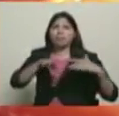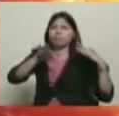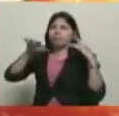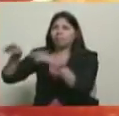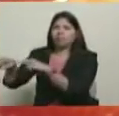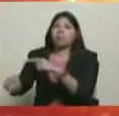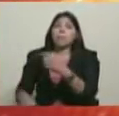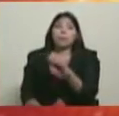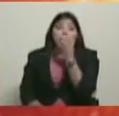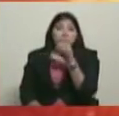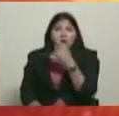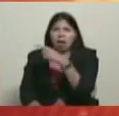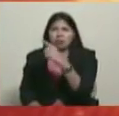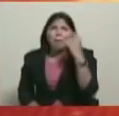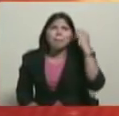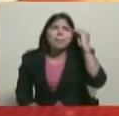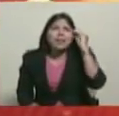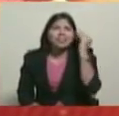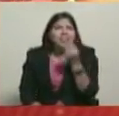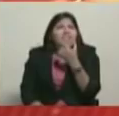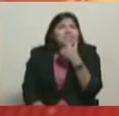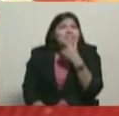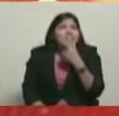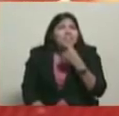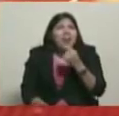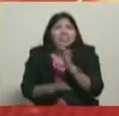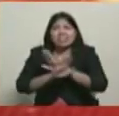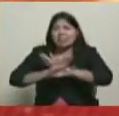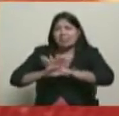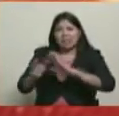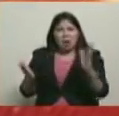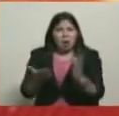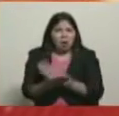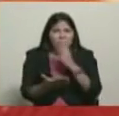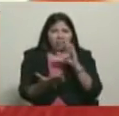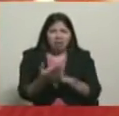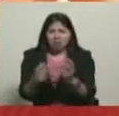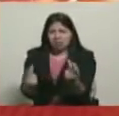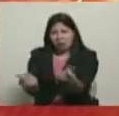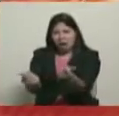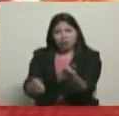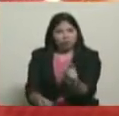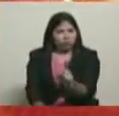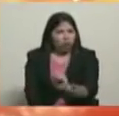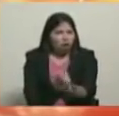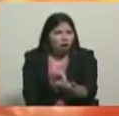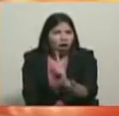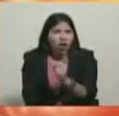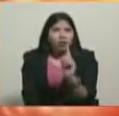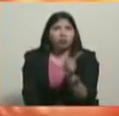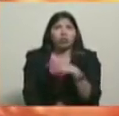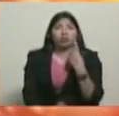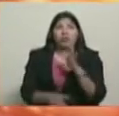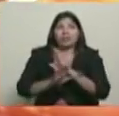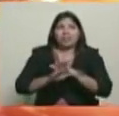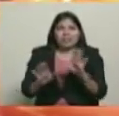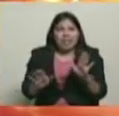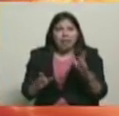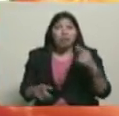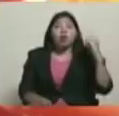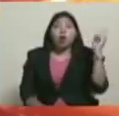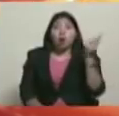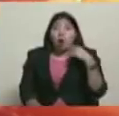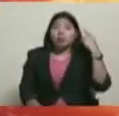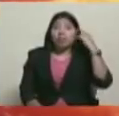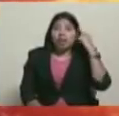darle un golpe de Estado a un pueblo que está decidido a ser libre. Nosotros lo hemos reiterado una y mil veces, por esa vía es absolutamente